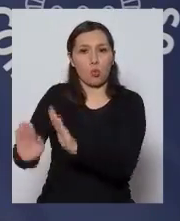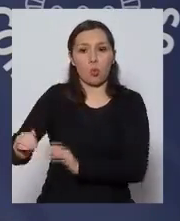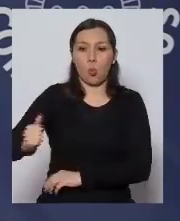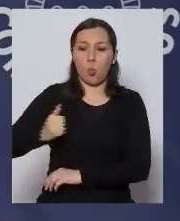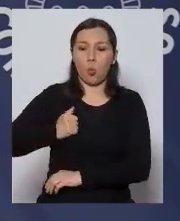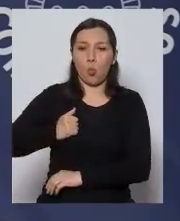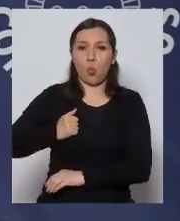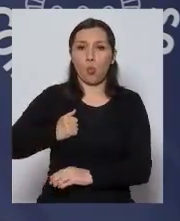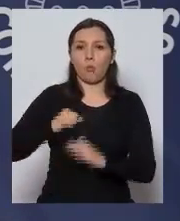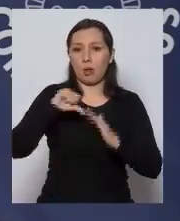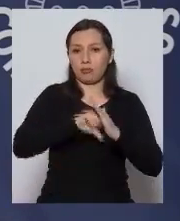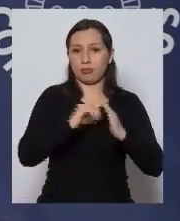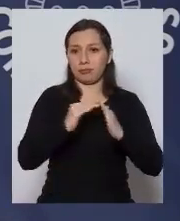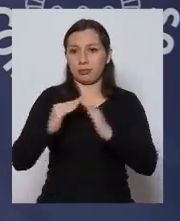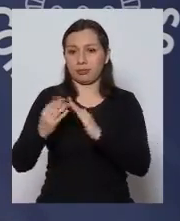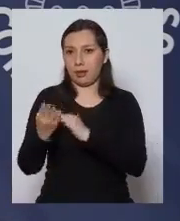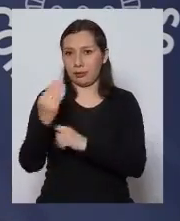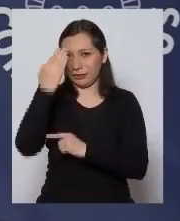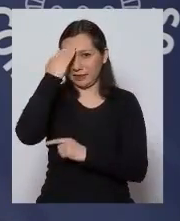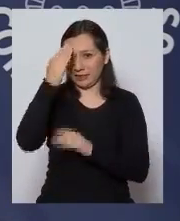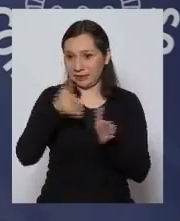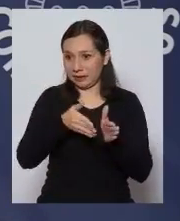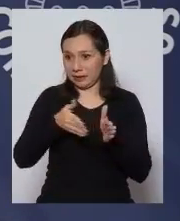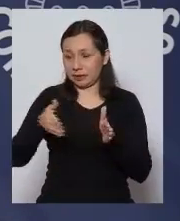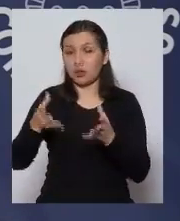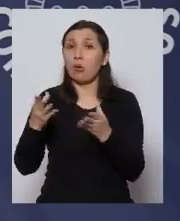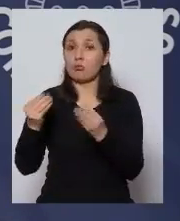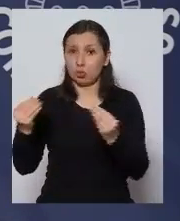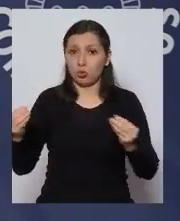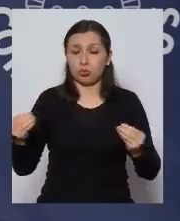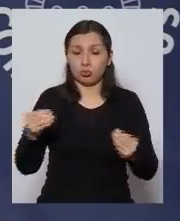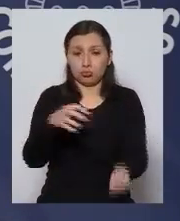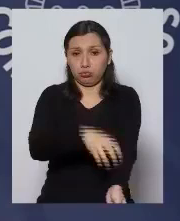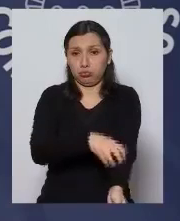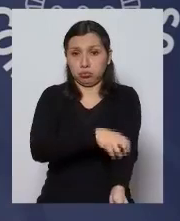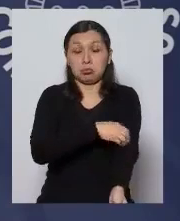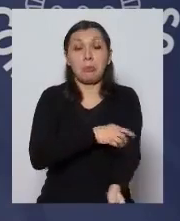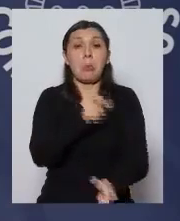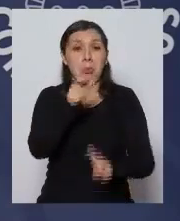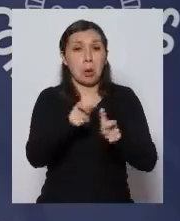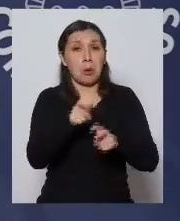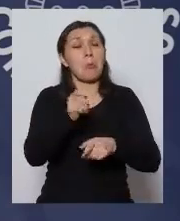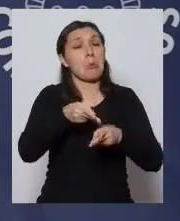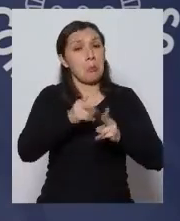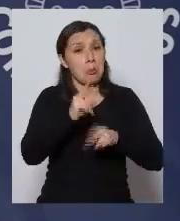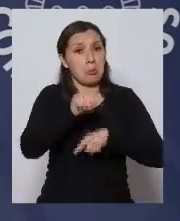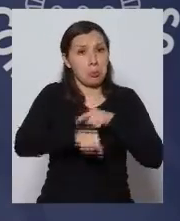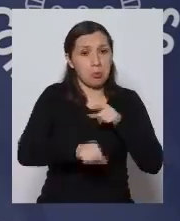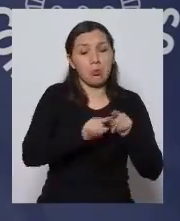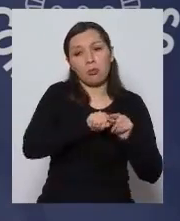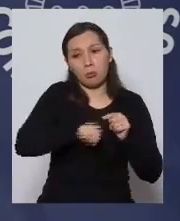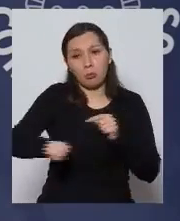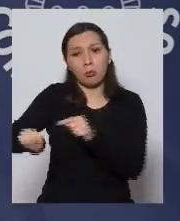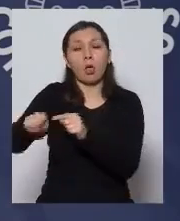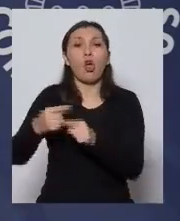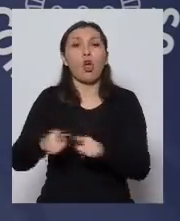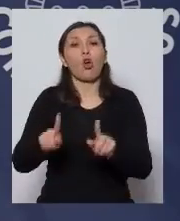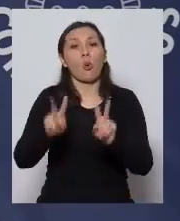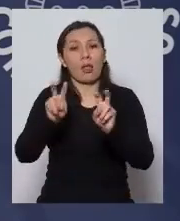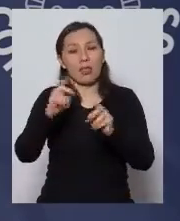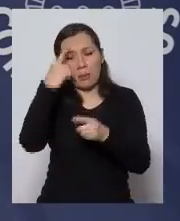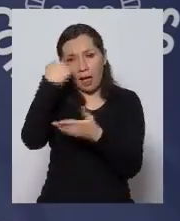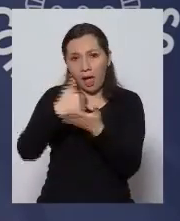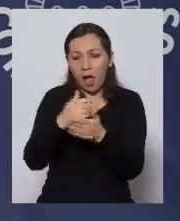cumplir su cuarentena esto lo hemos hecho en muchas partes del país ha funcionado como una estrategia complementaria